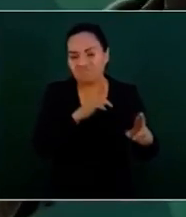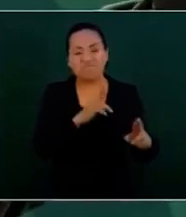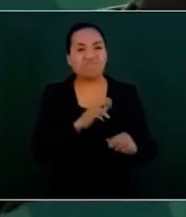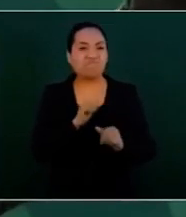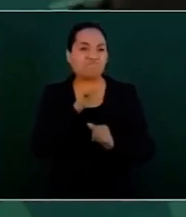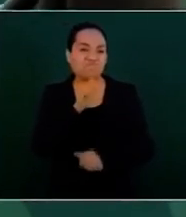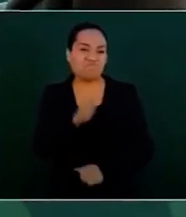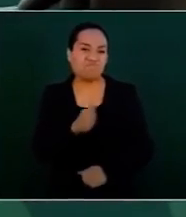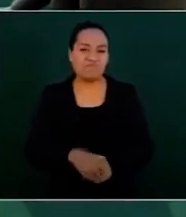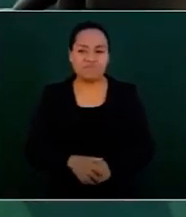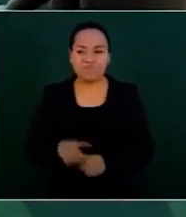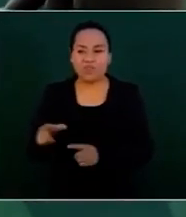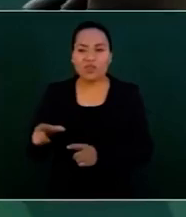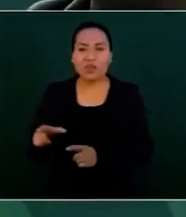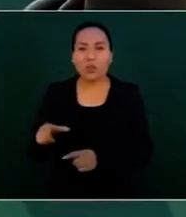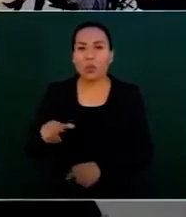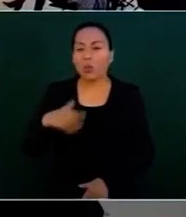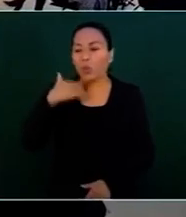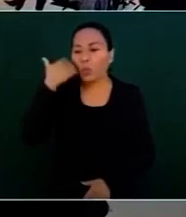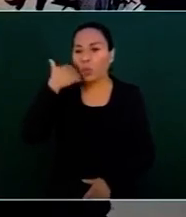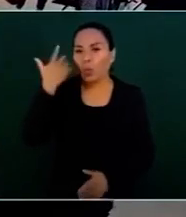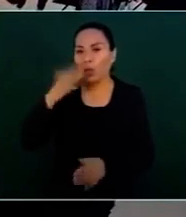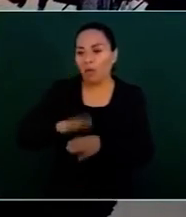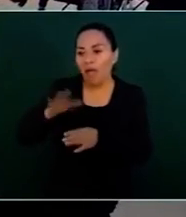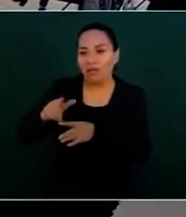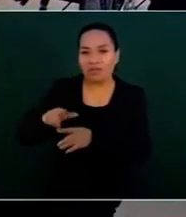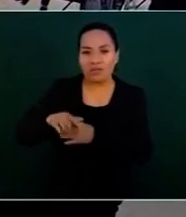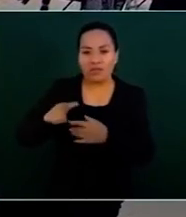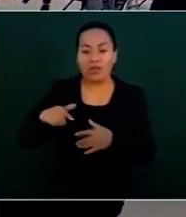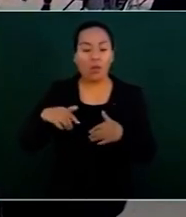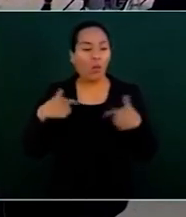siempre de élite, minoritarios.